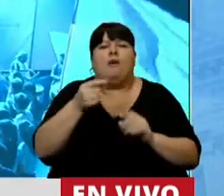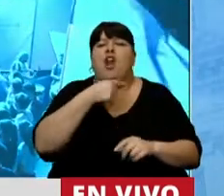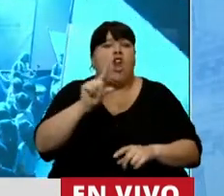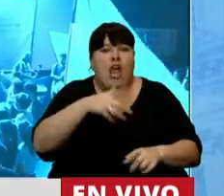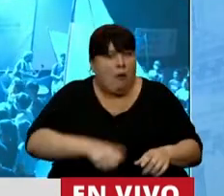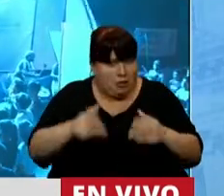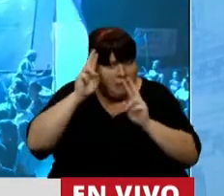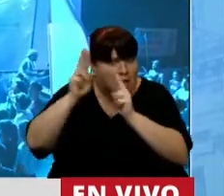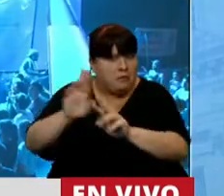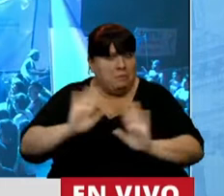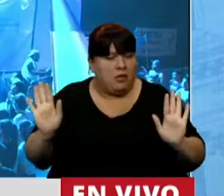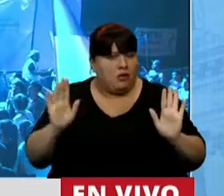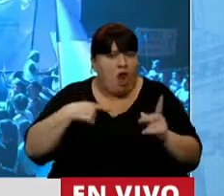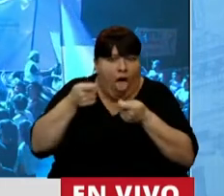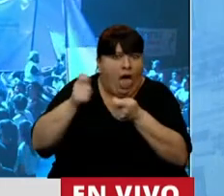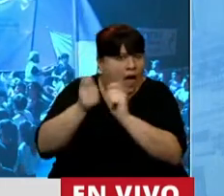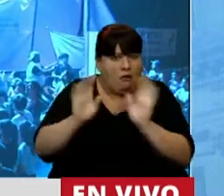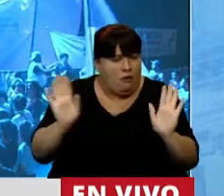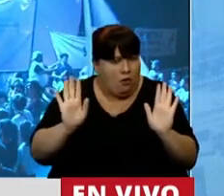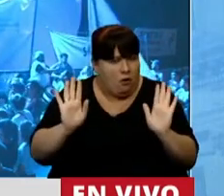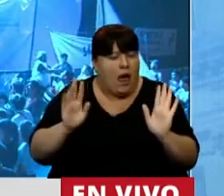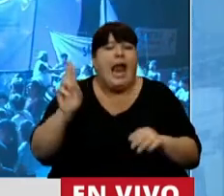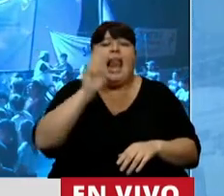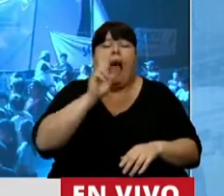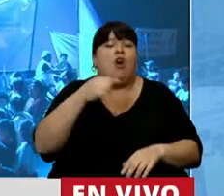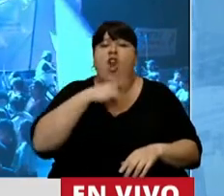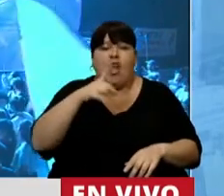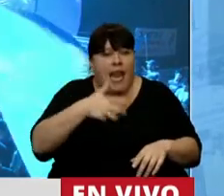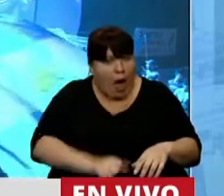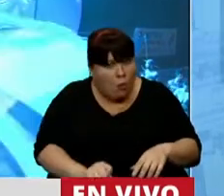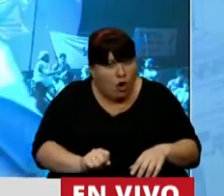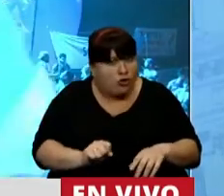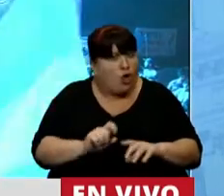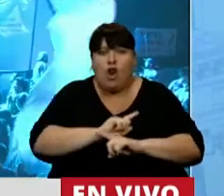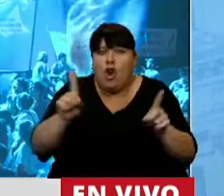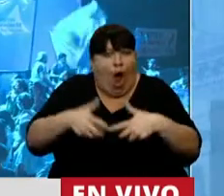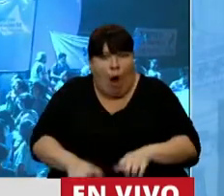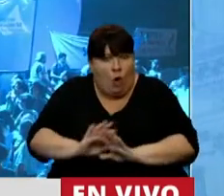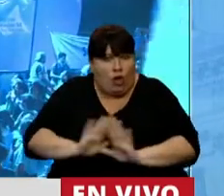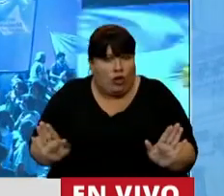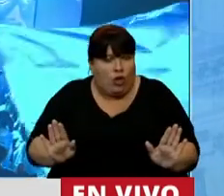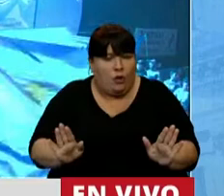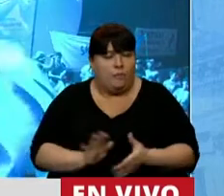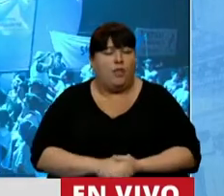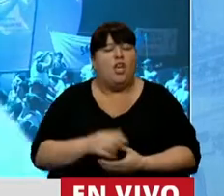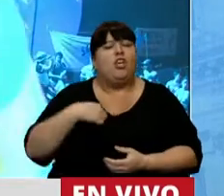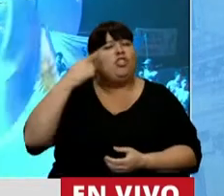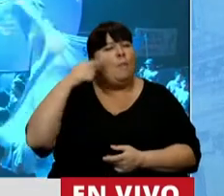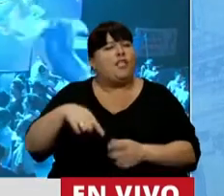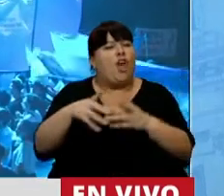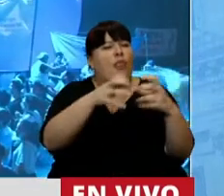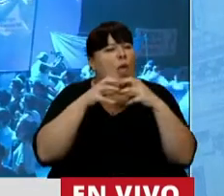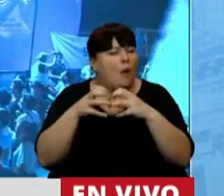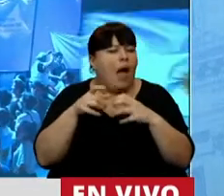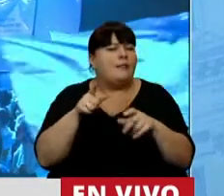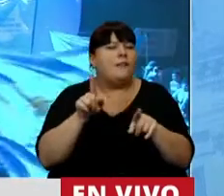quienes no quieran abortar. La mujer que no quiera abortar, no va a abortar. Creo yo que este debate